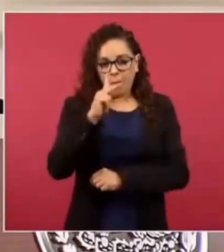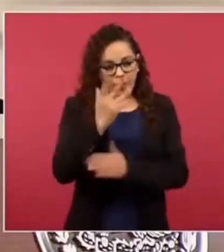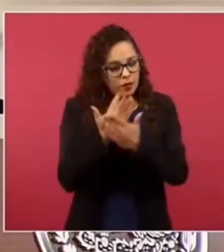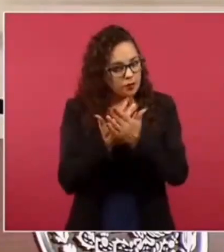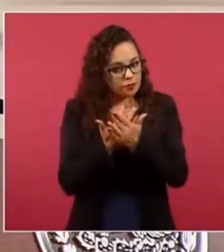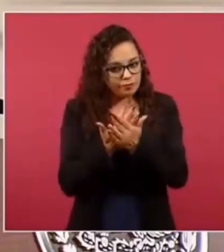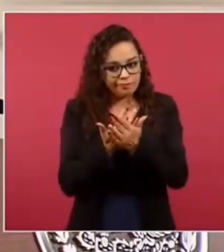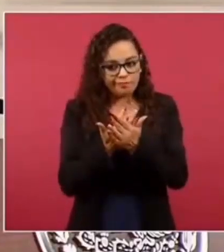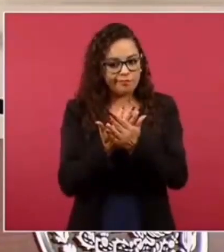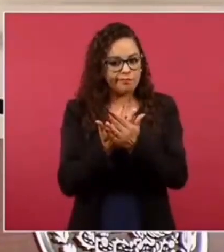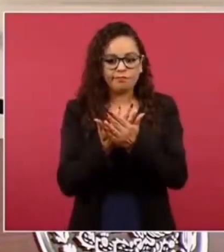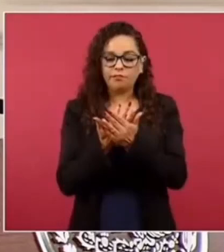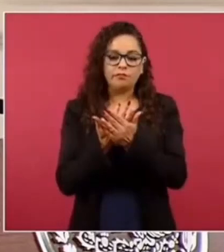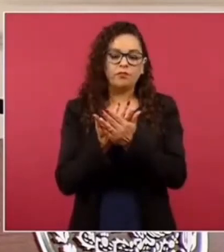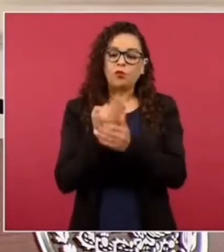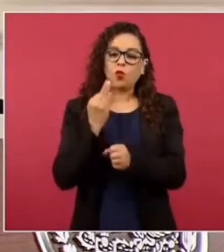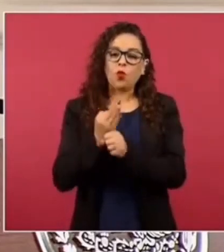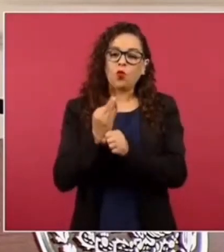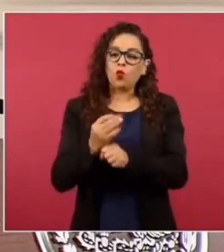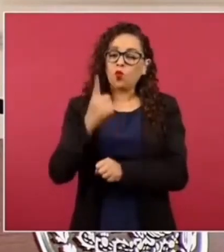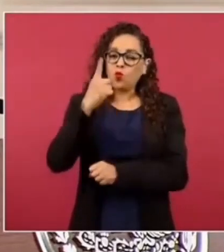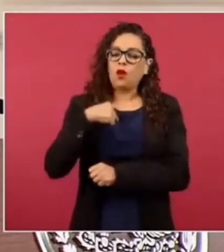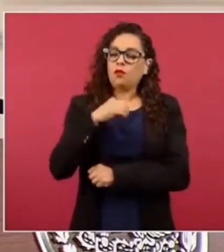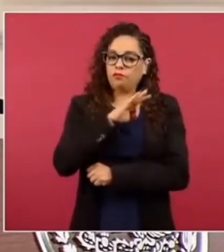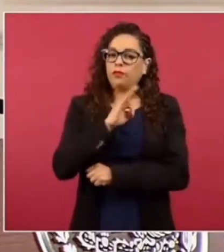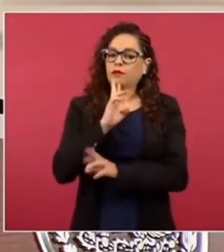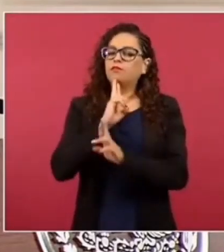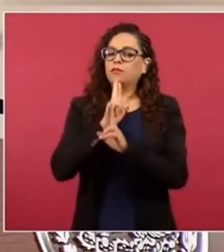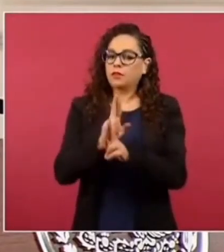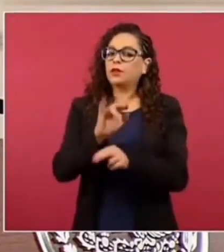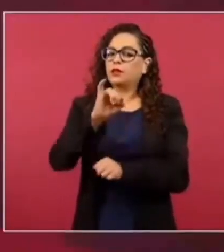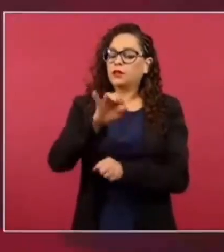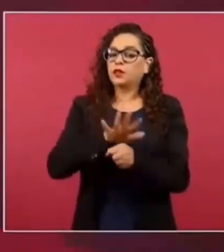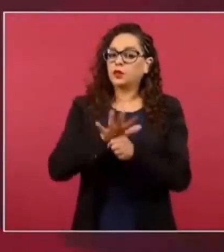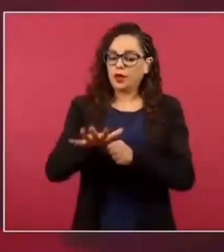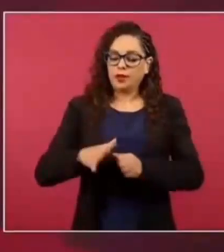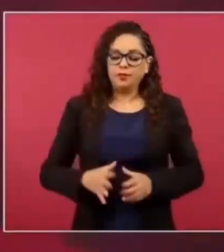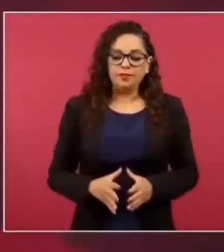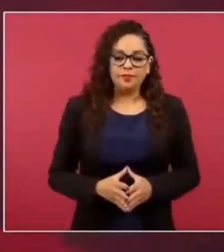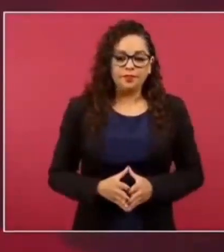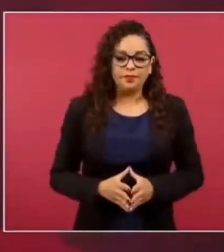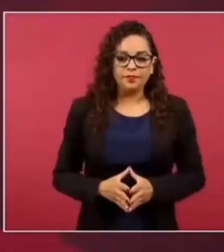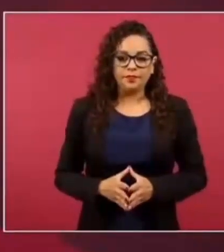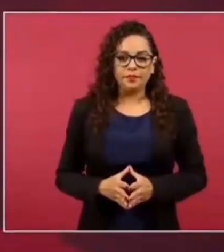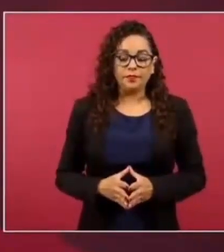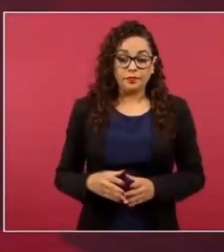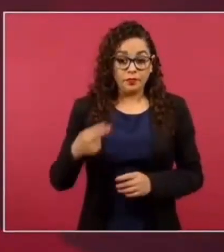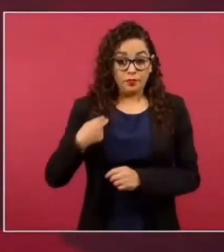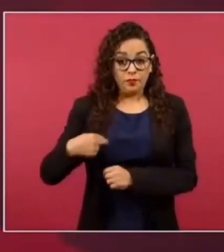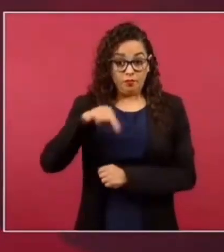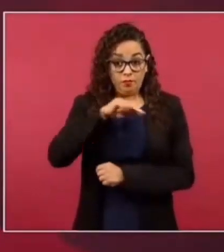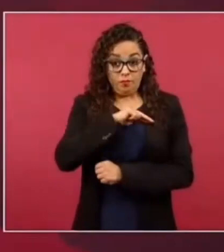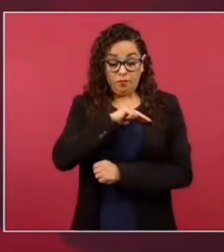Solo puedo comentar que nosotros no somos represores